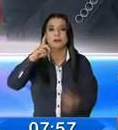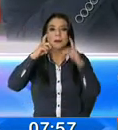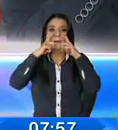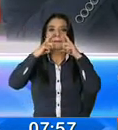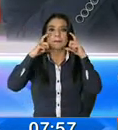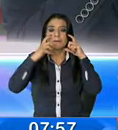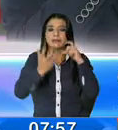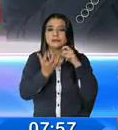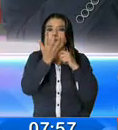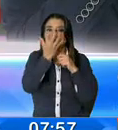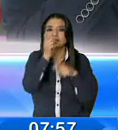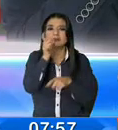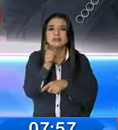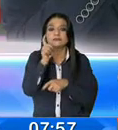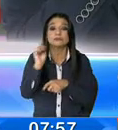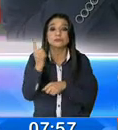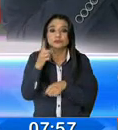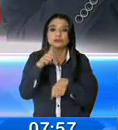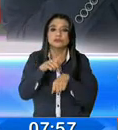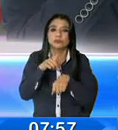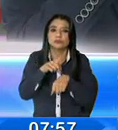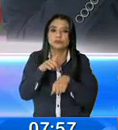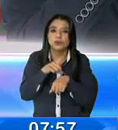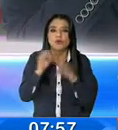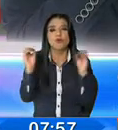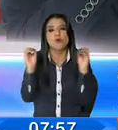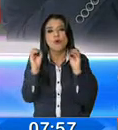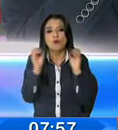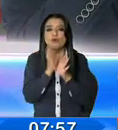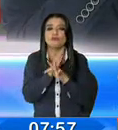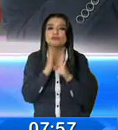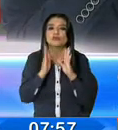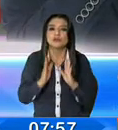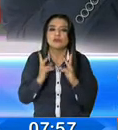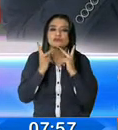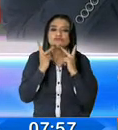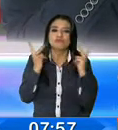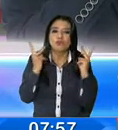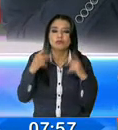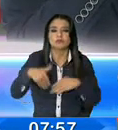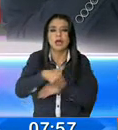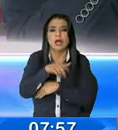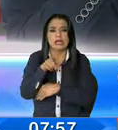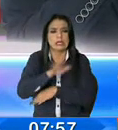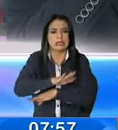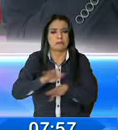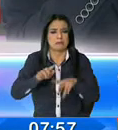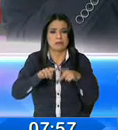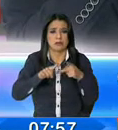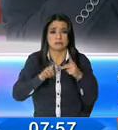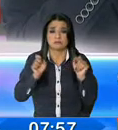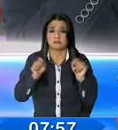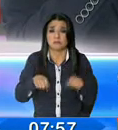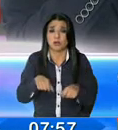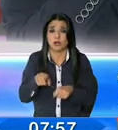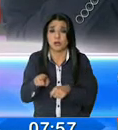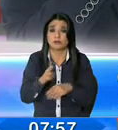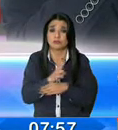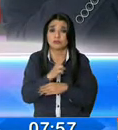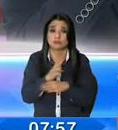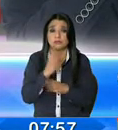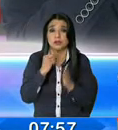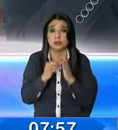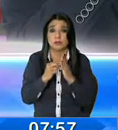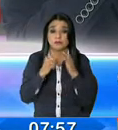necesitan para los médicos, para nosotros los funcionarios que estamos en las calles pero sí puedes oferte con que tengas